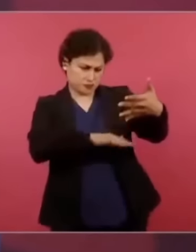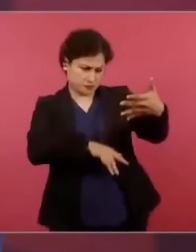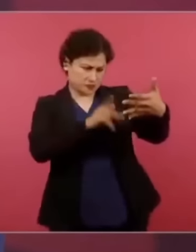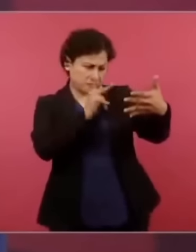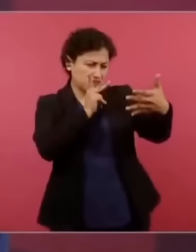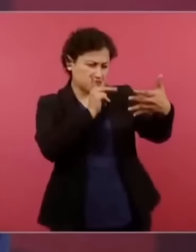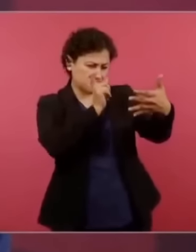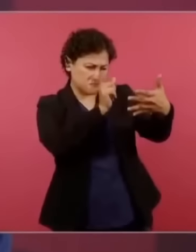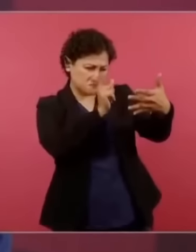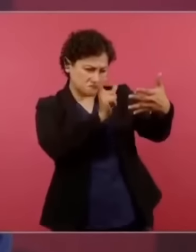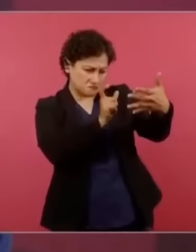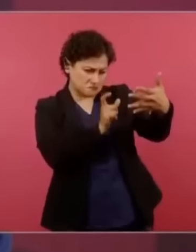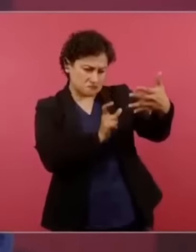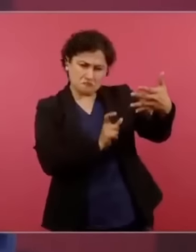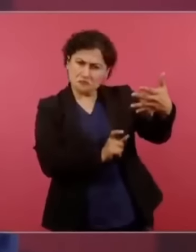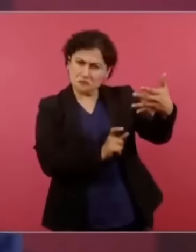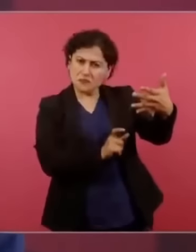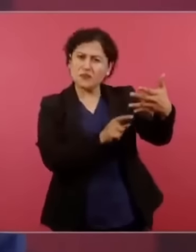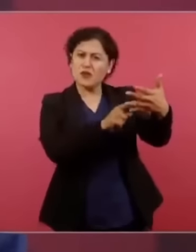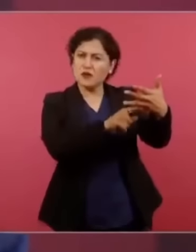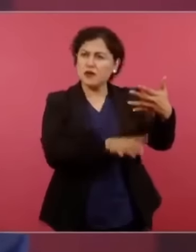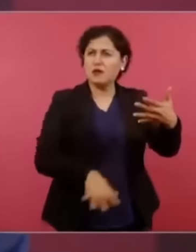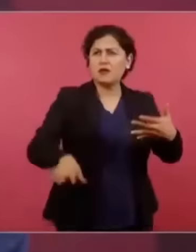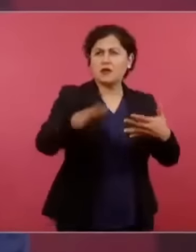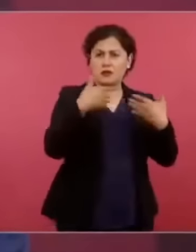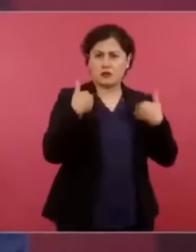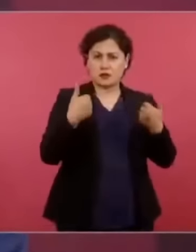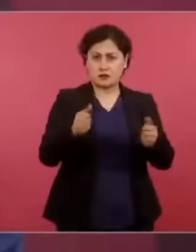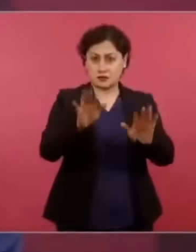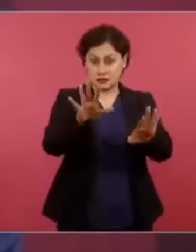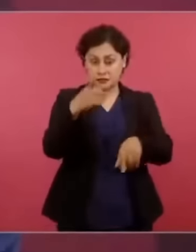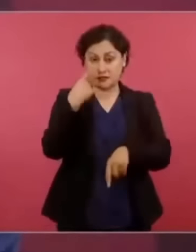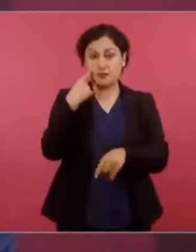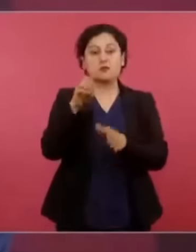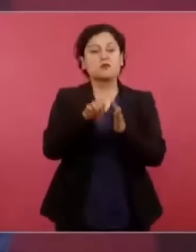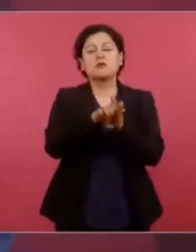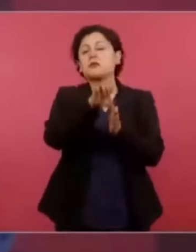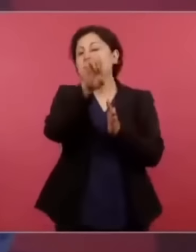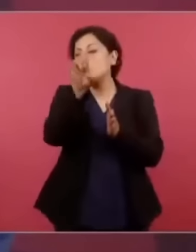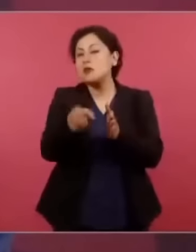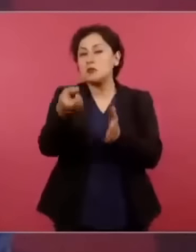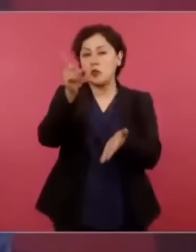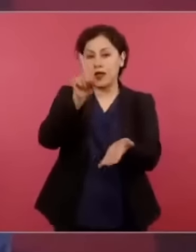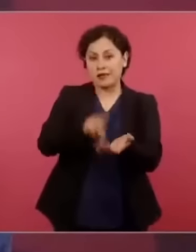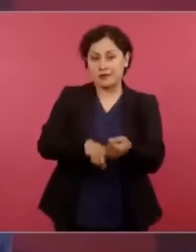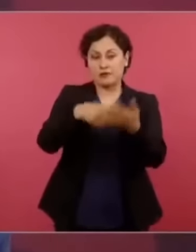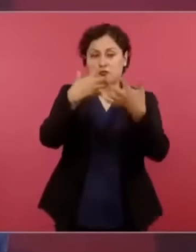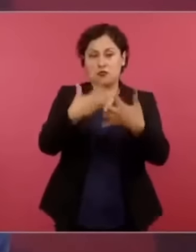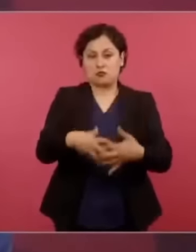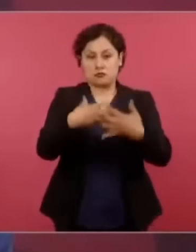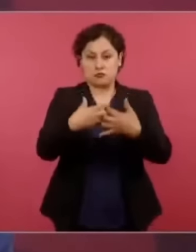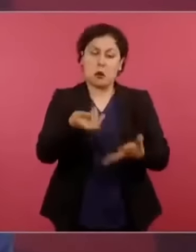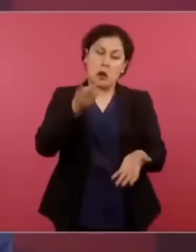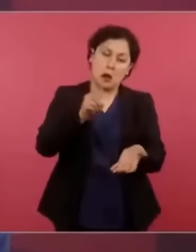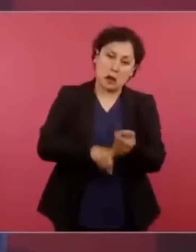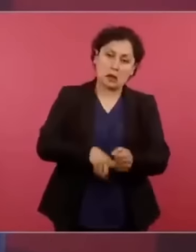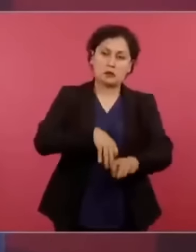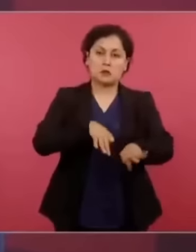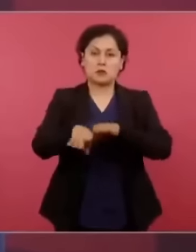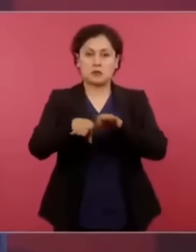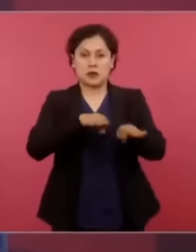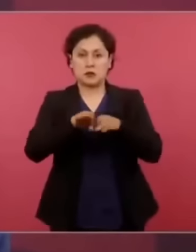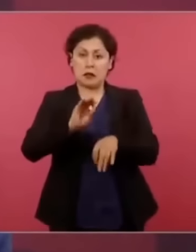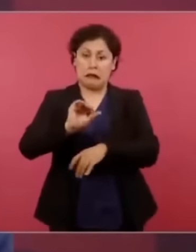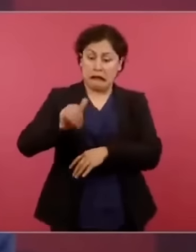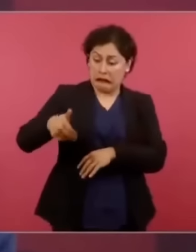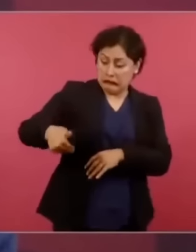si se trata de un accidente de trabajo se tiene derecho a eso o se tenía derecho a todo